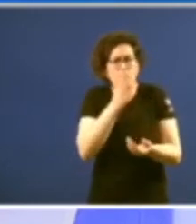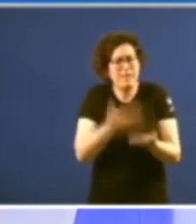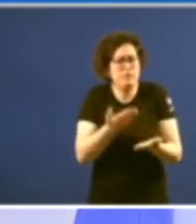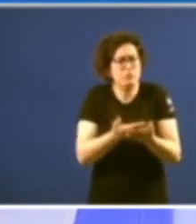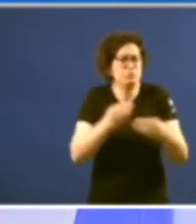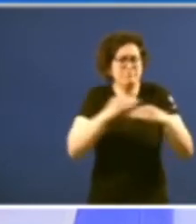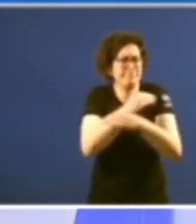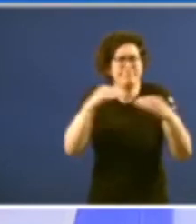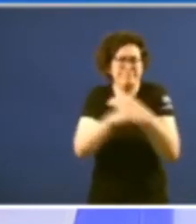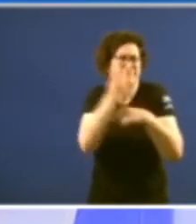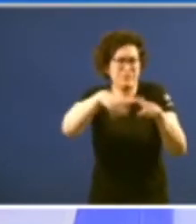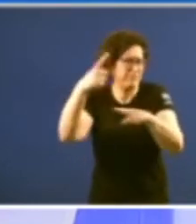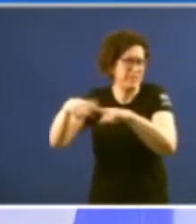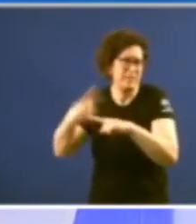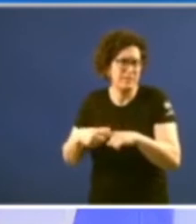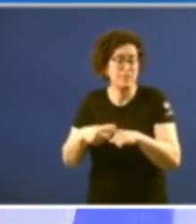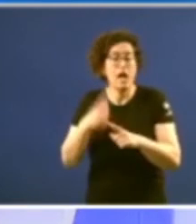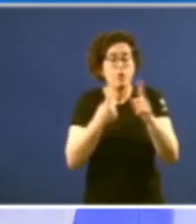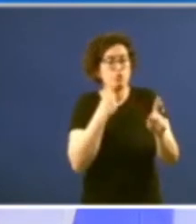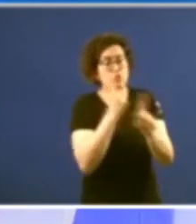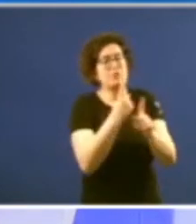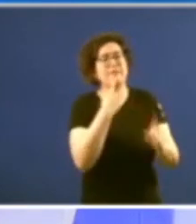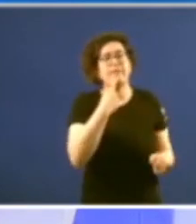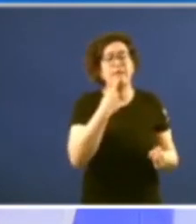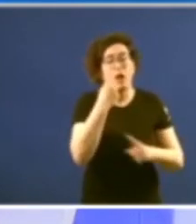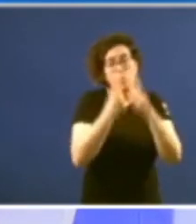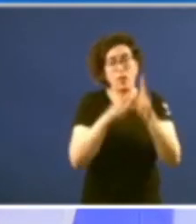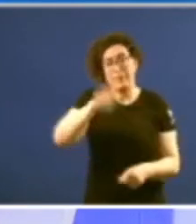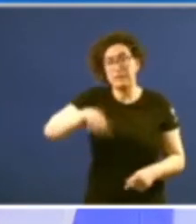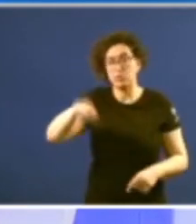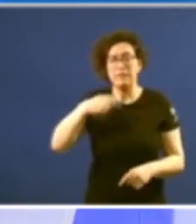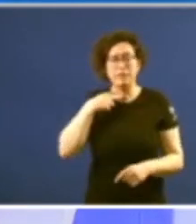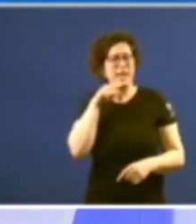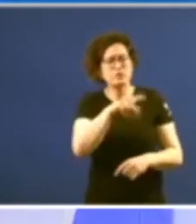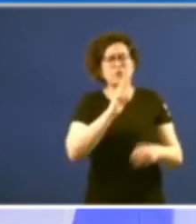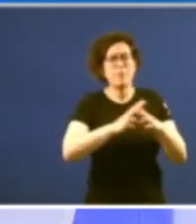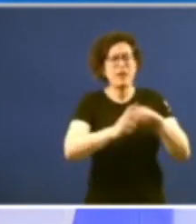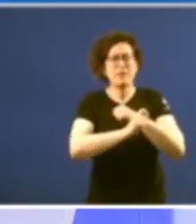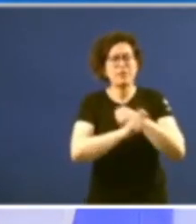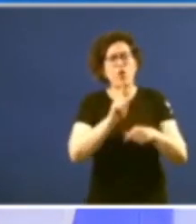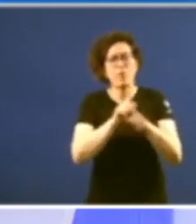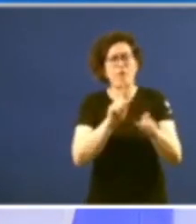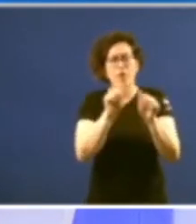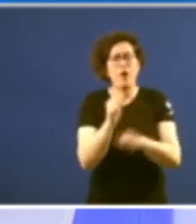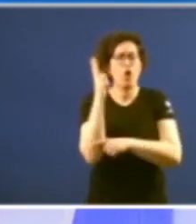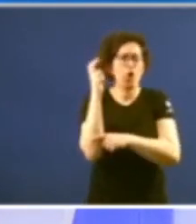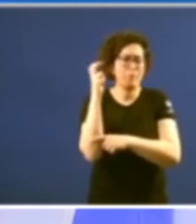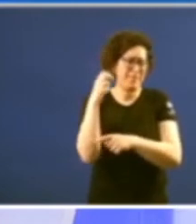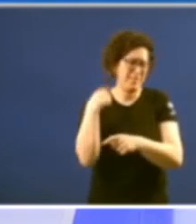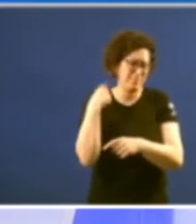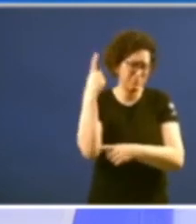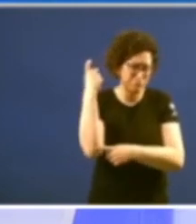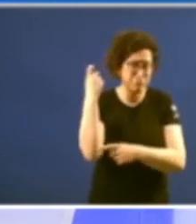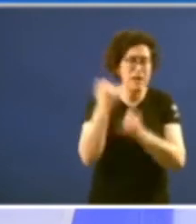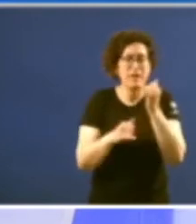atribución decíase por parte de algún parlamentario que era unha táctica de golpe de Estado que supoñería a